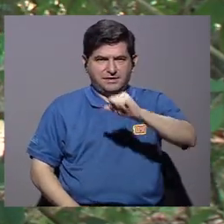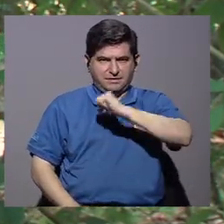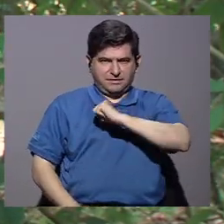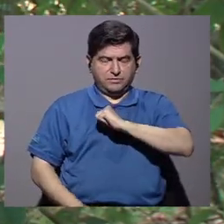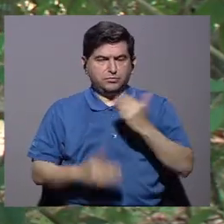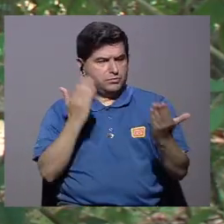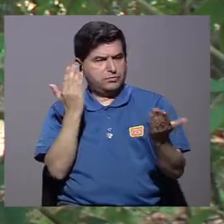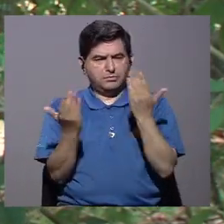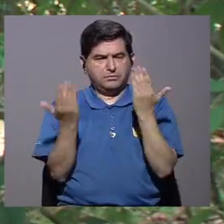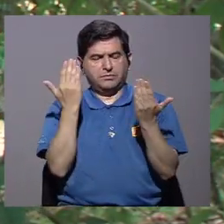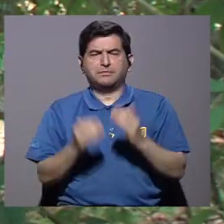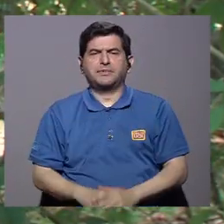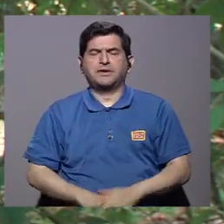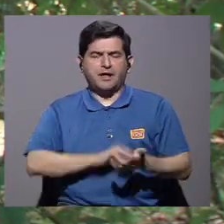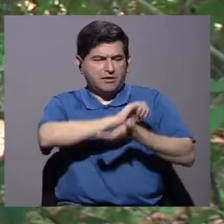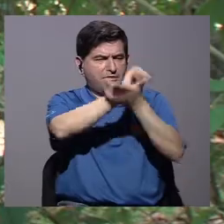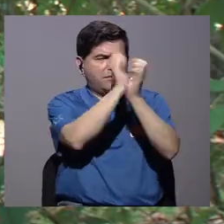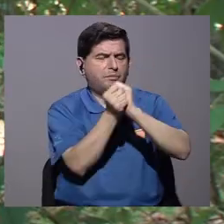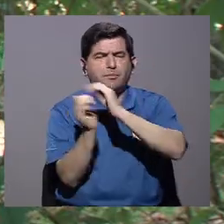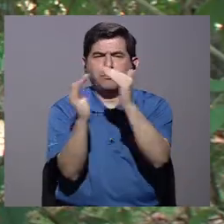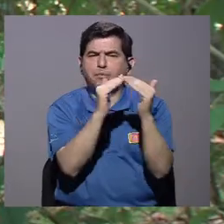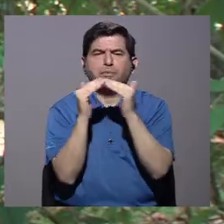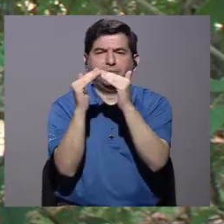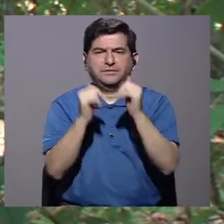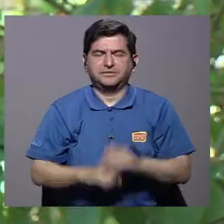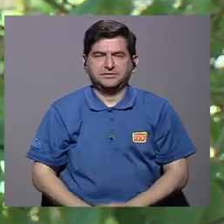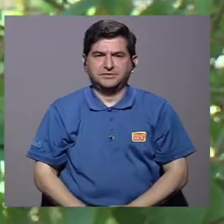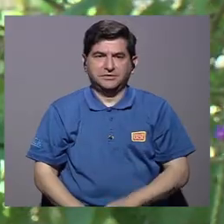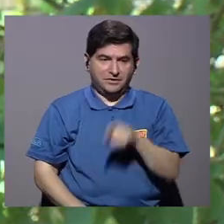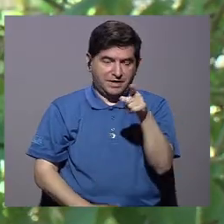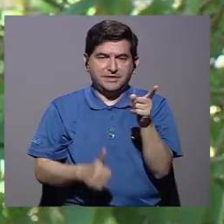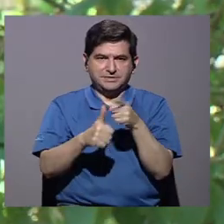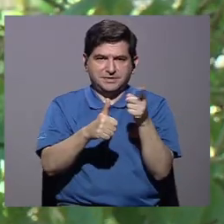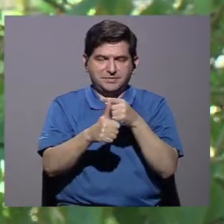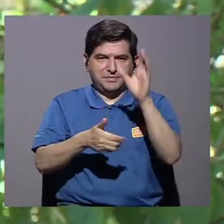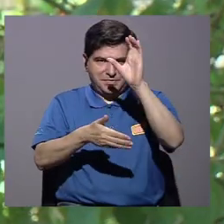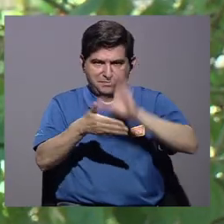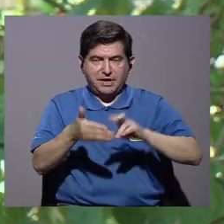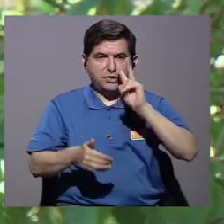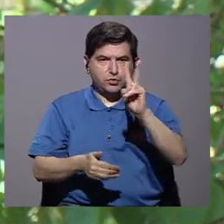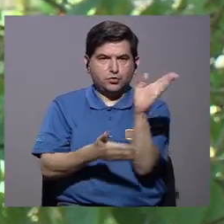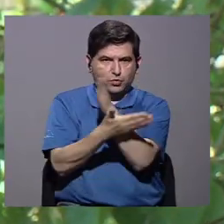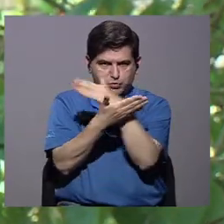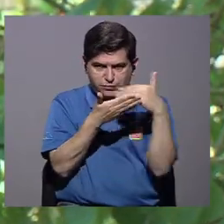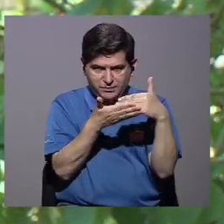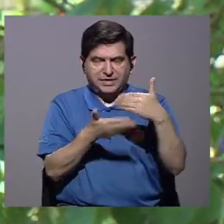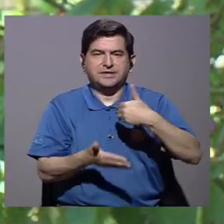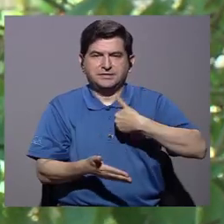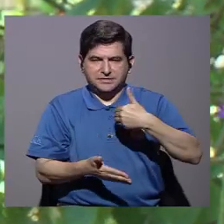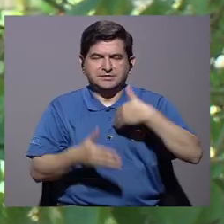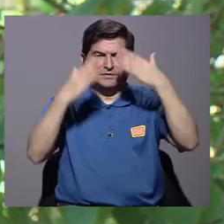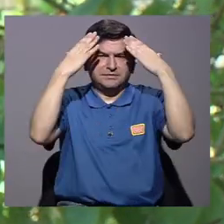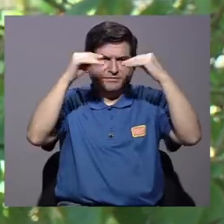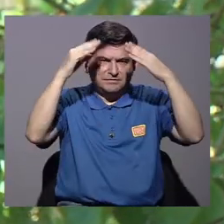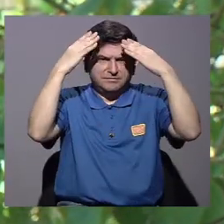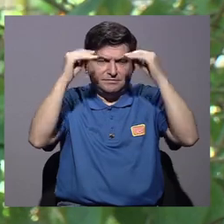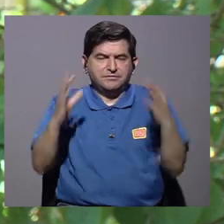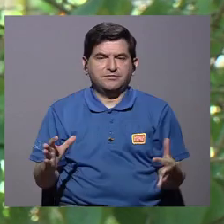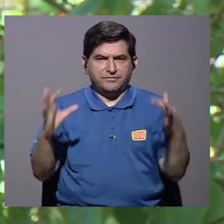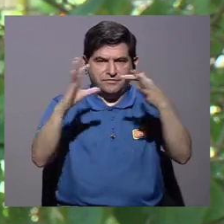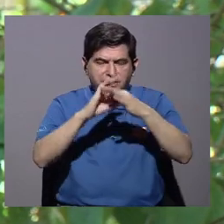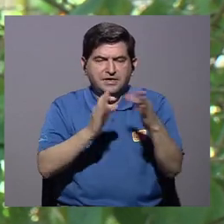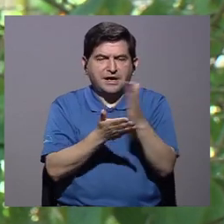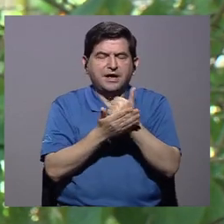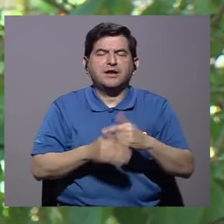actitudes y que comparemos cómo va cambiando la población. Este es el primer capítulo de dos partes en que tendremos información